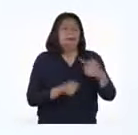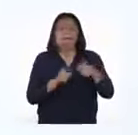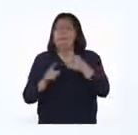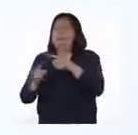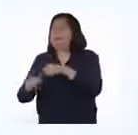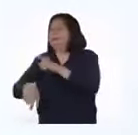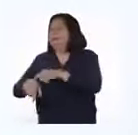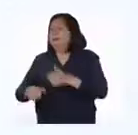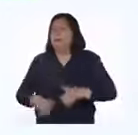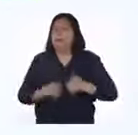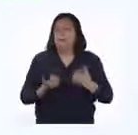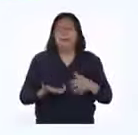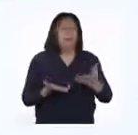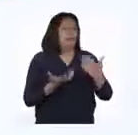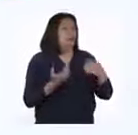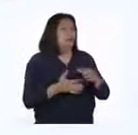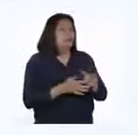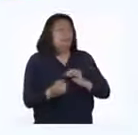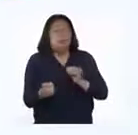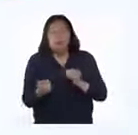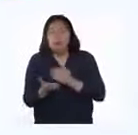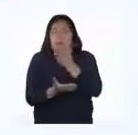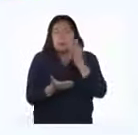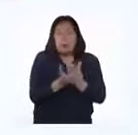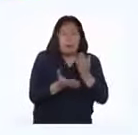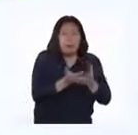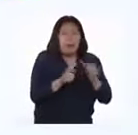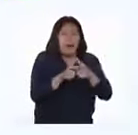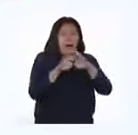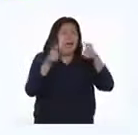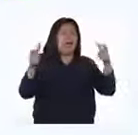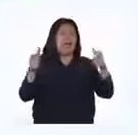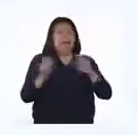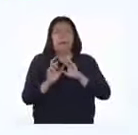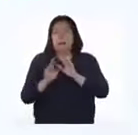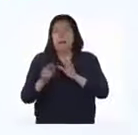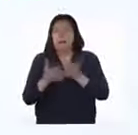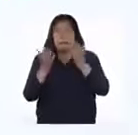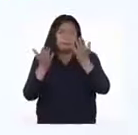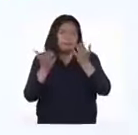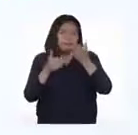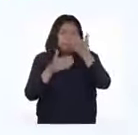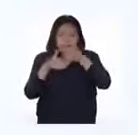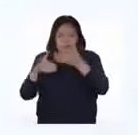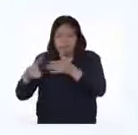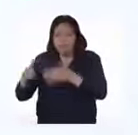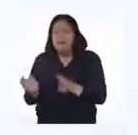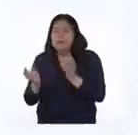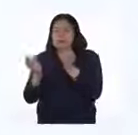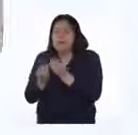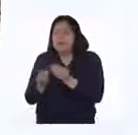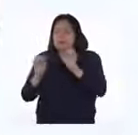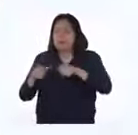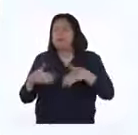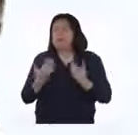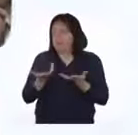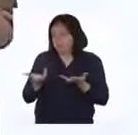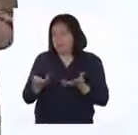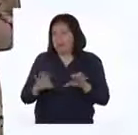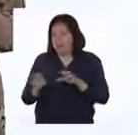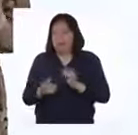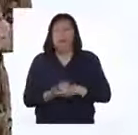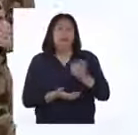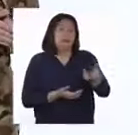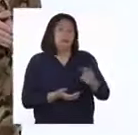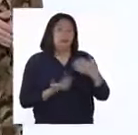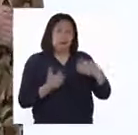nuestra vida. Si queremos resolver un problema muy grande, podemos dividirlo en problemas más pequeños que podamos manejar. Logramos